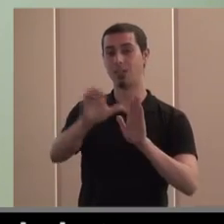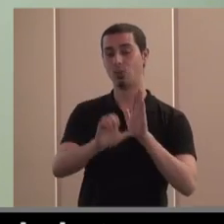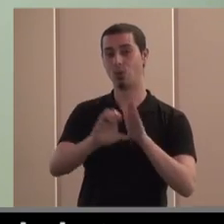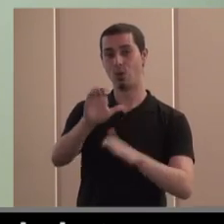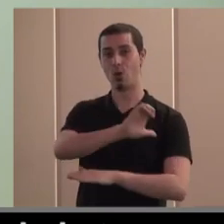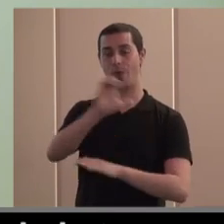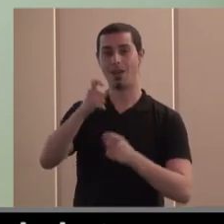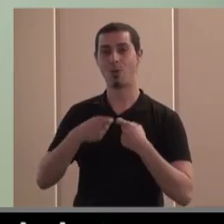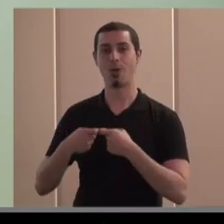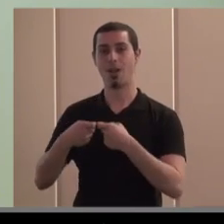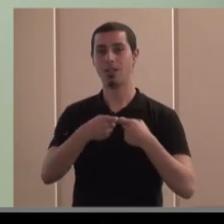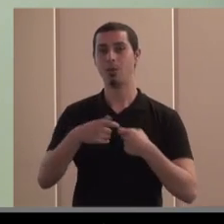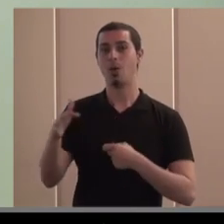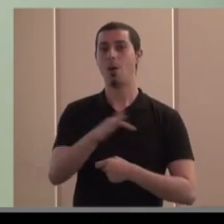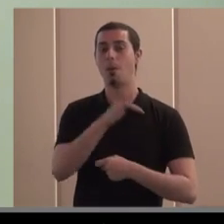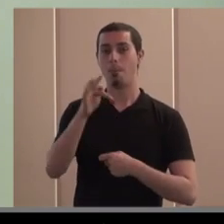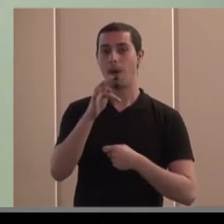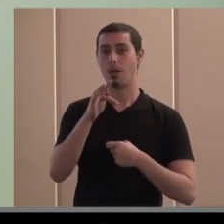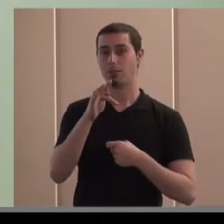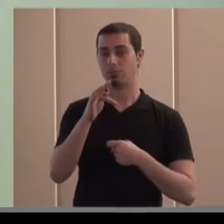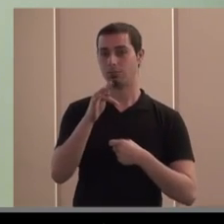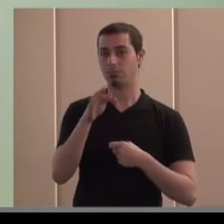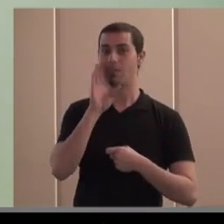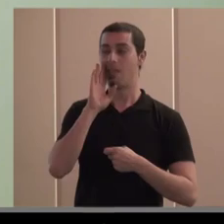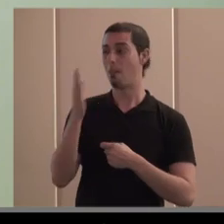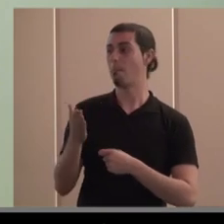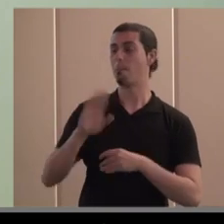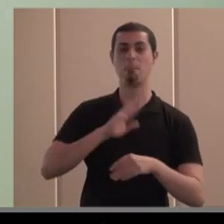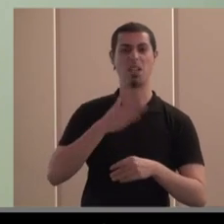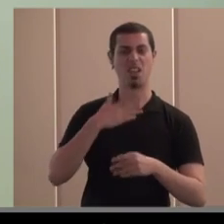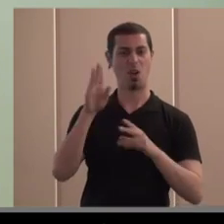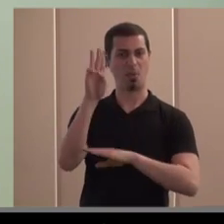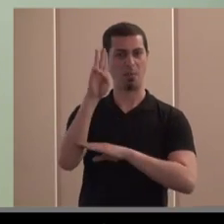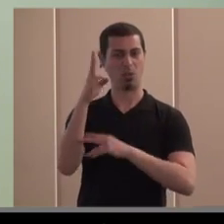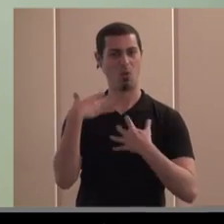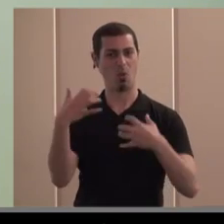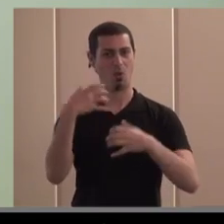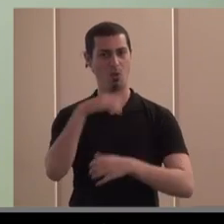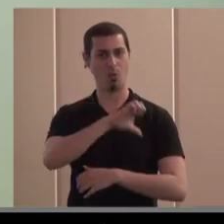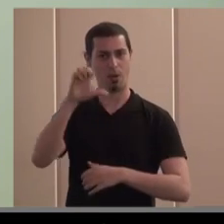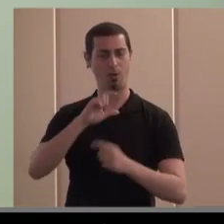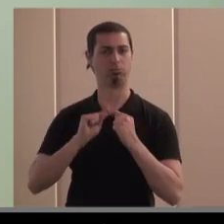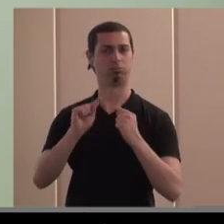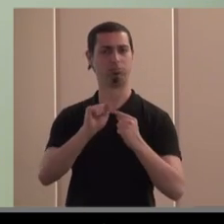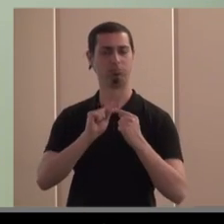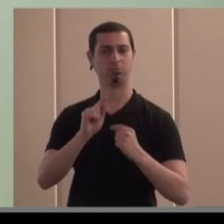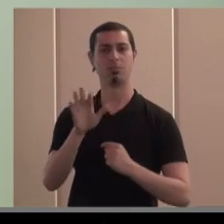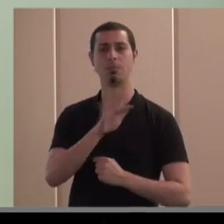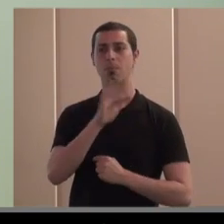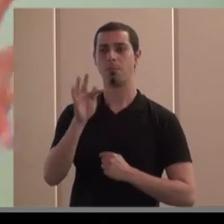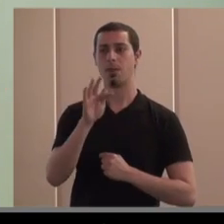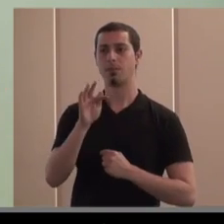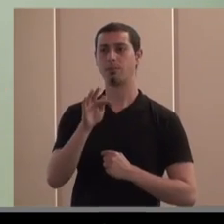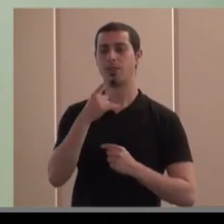cooperativa y el nuevo estatuto europeo de la fundación que mañana se discute en el Parlamento Europeo el Social Business Act